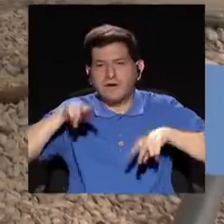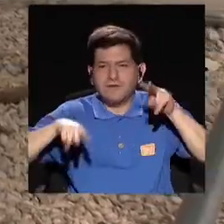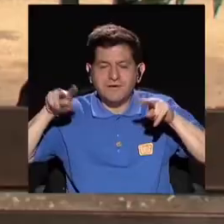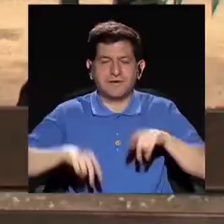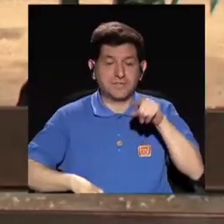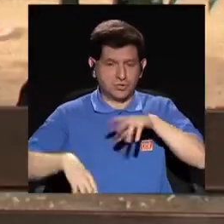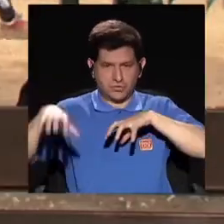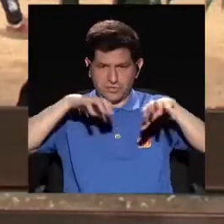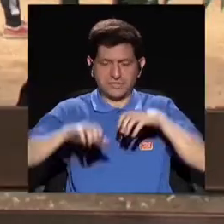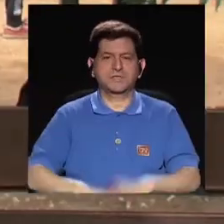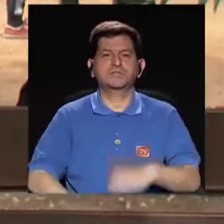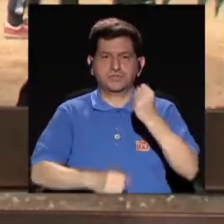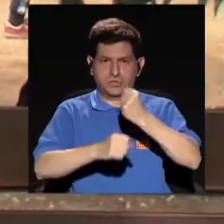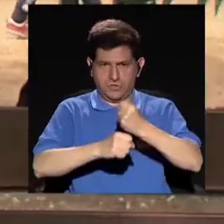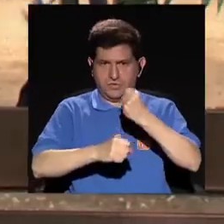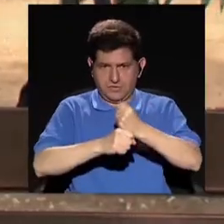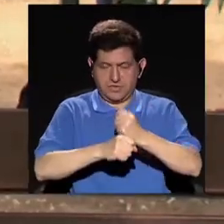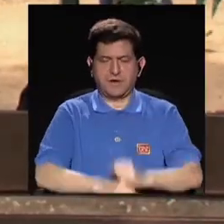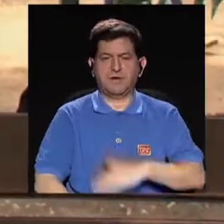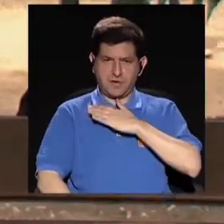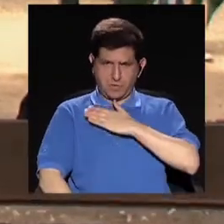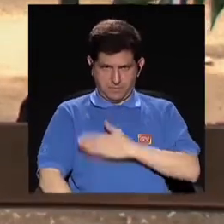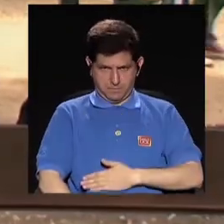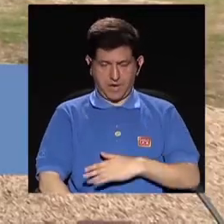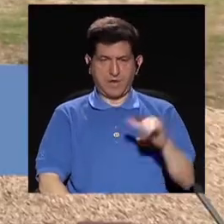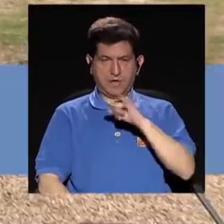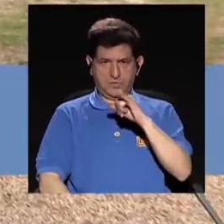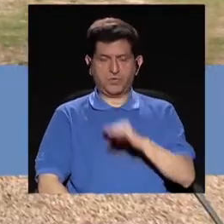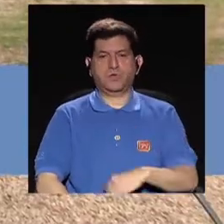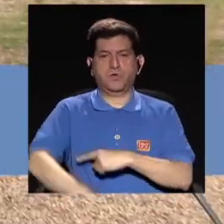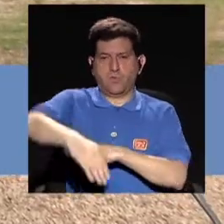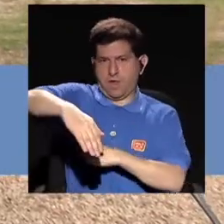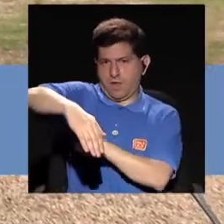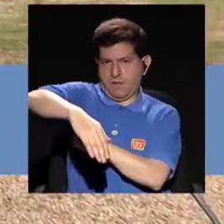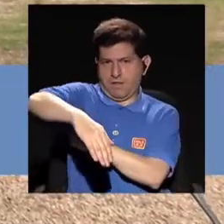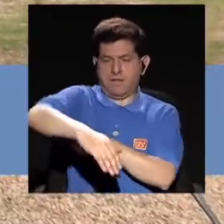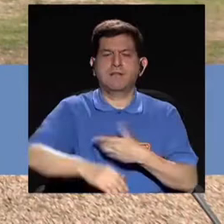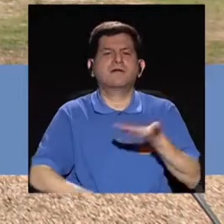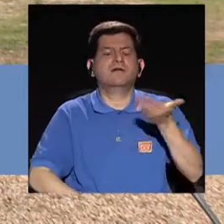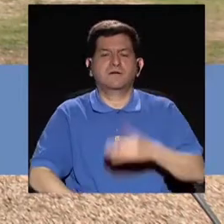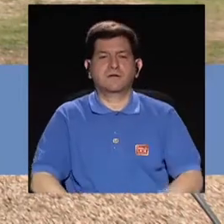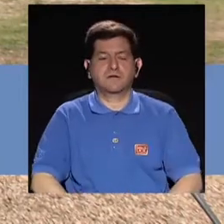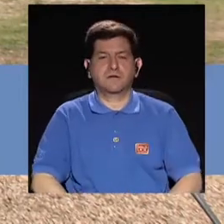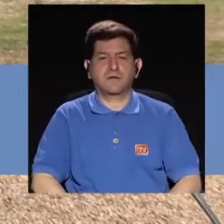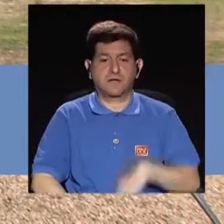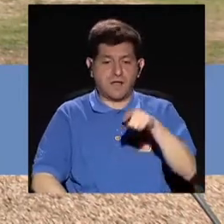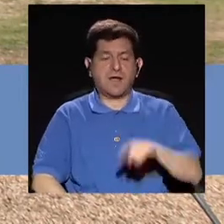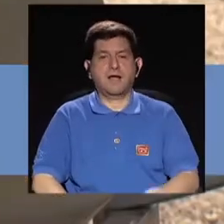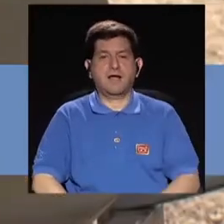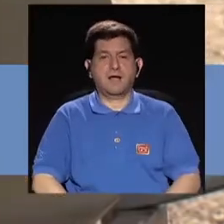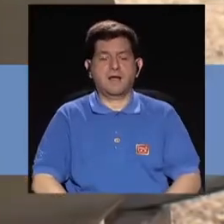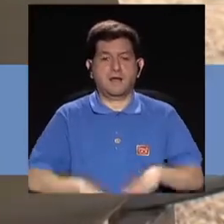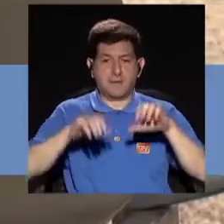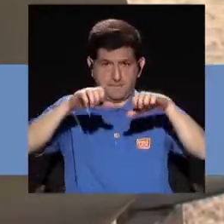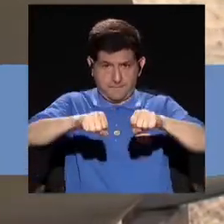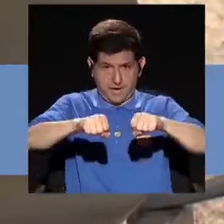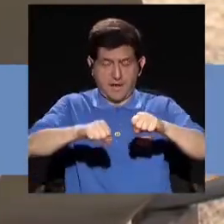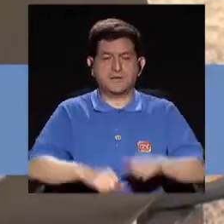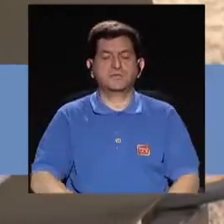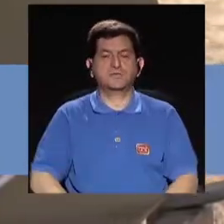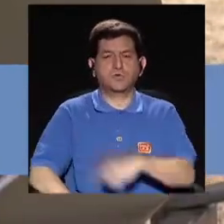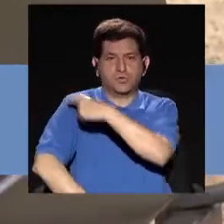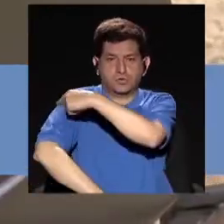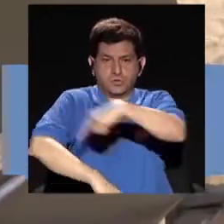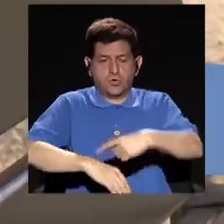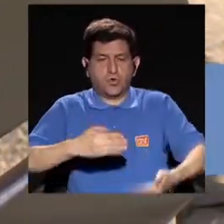Y una variante de este ejercicio para trabajar no solo la parte pectoral, sino también trabajar los tríceps, es acercamos los brazos,